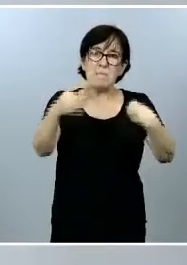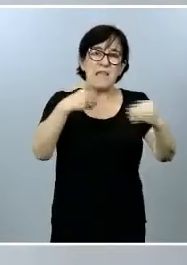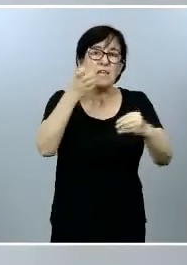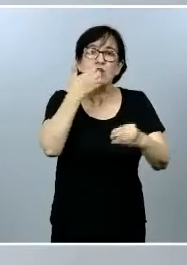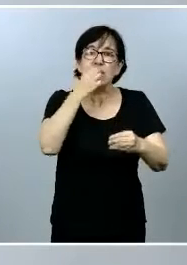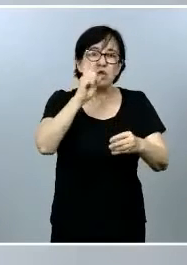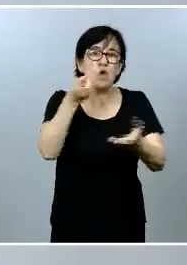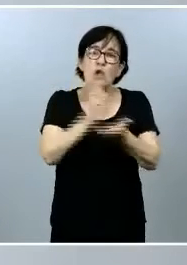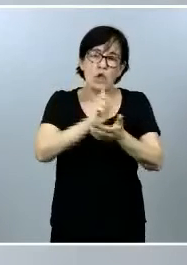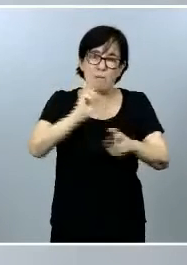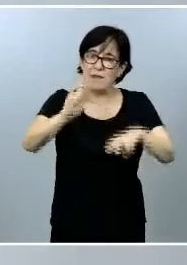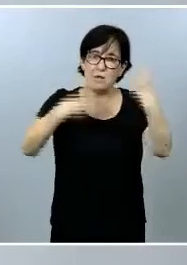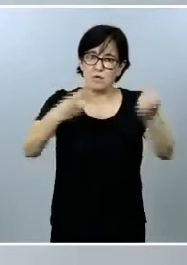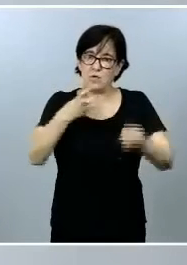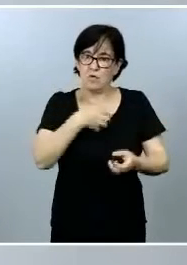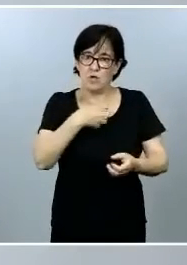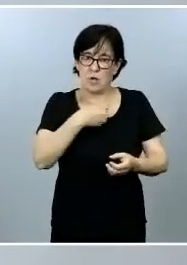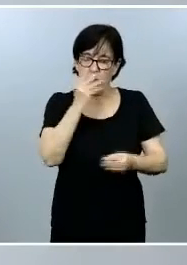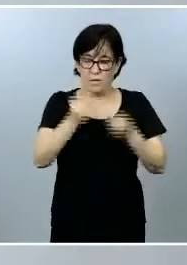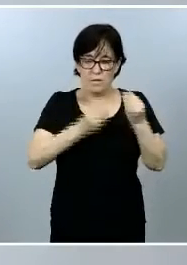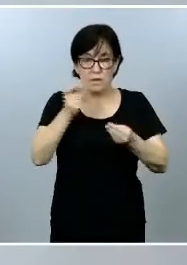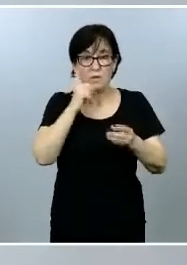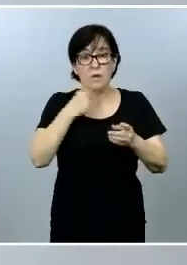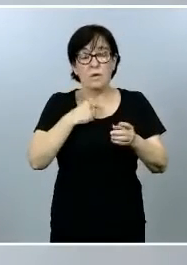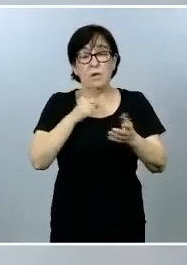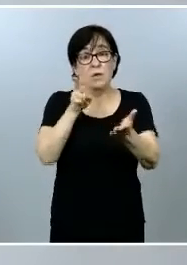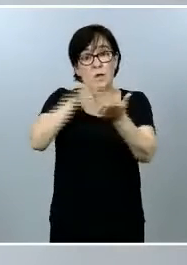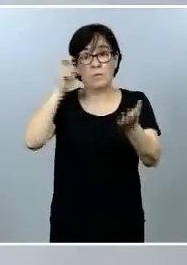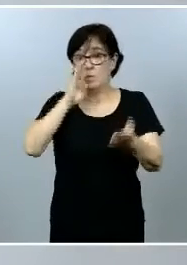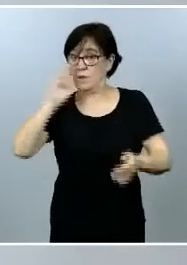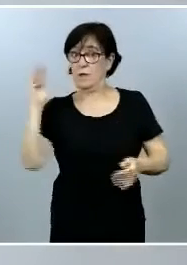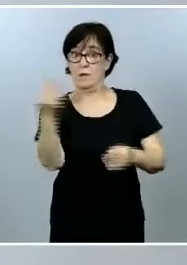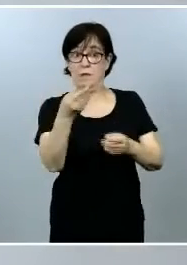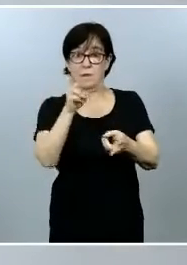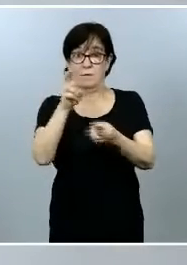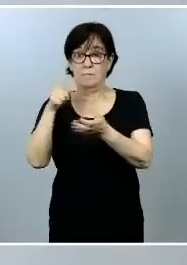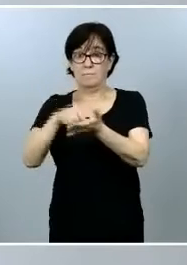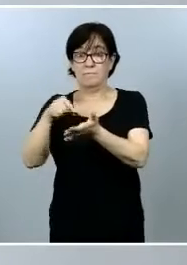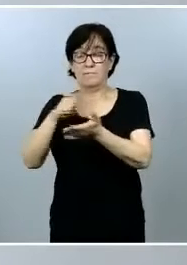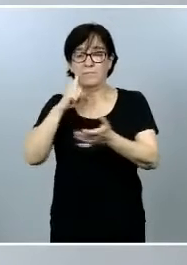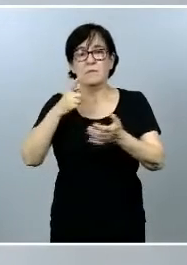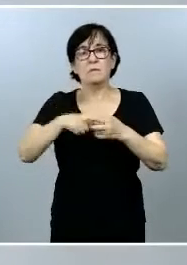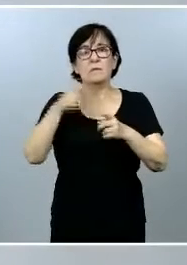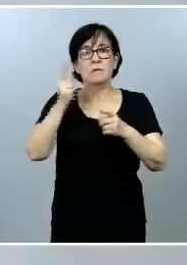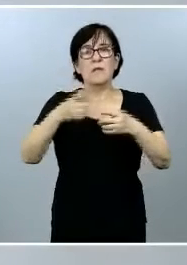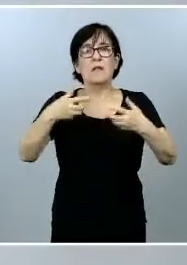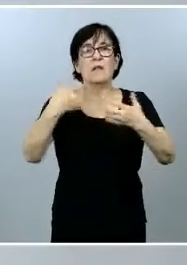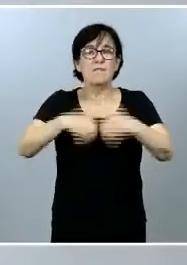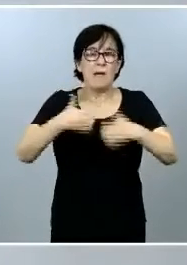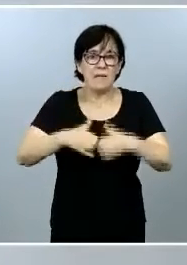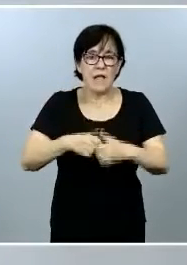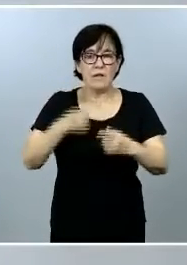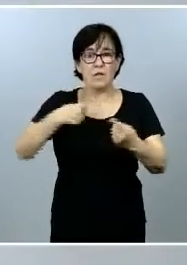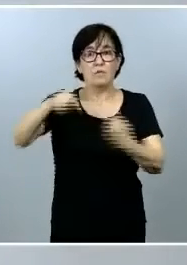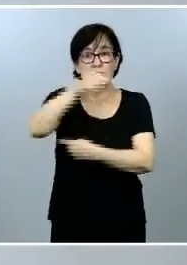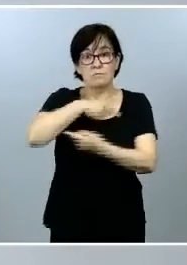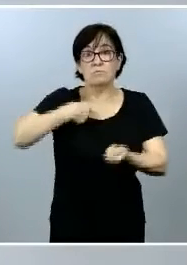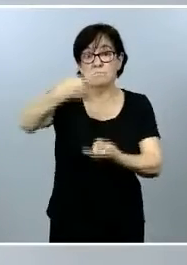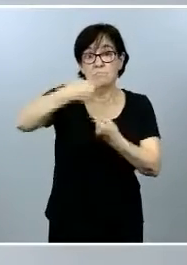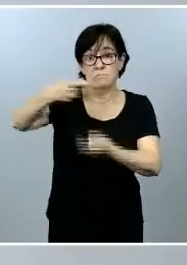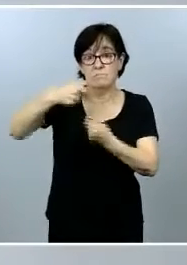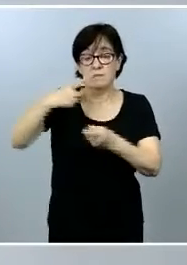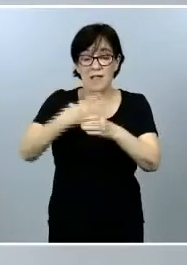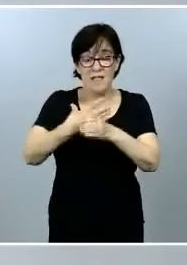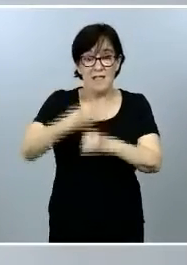Se trata de un impuesto de carácter indirecto que recaerá sobre la fabricación, importación o adquisición intracomunitaria de envases de